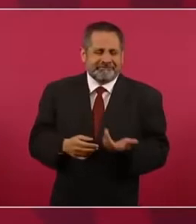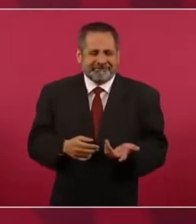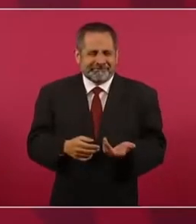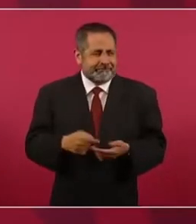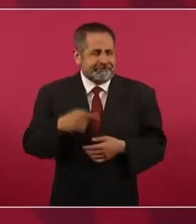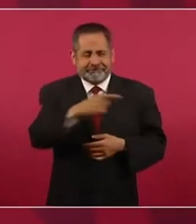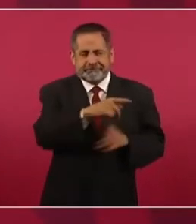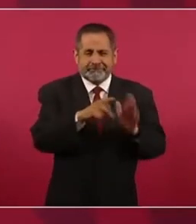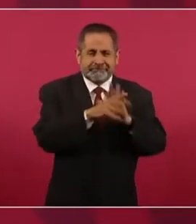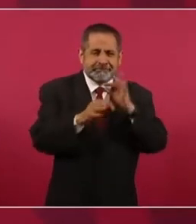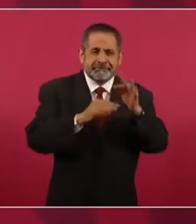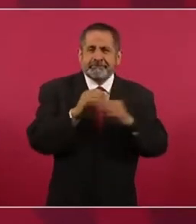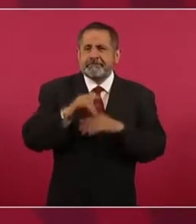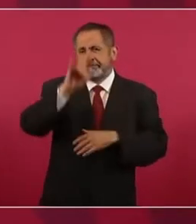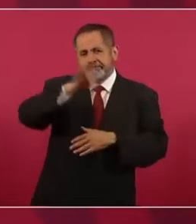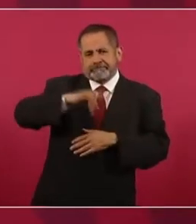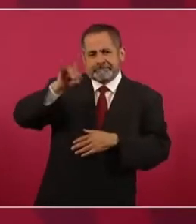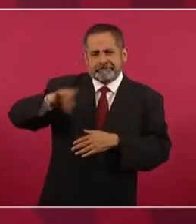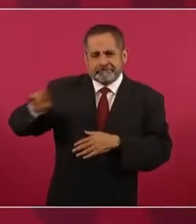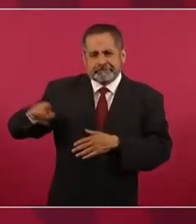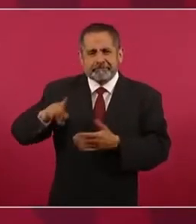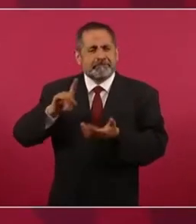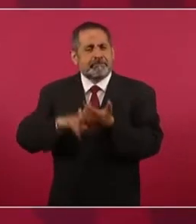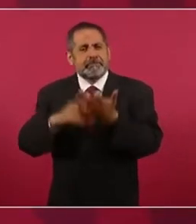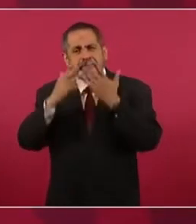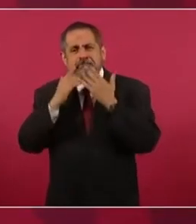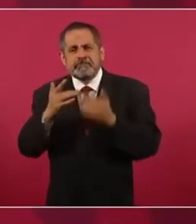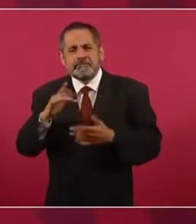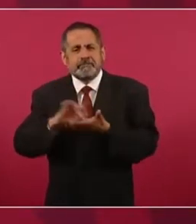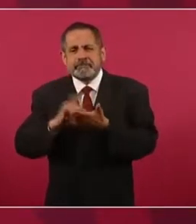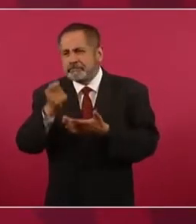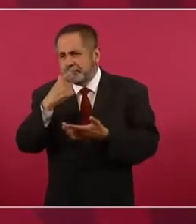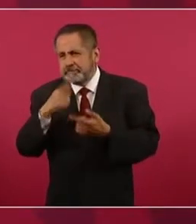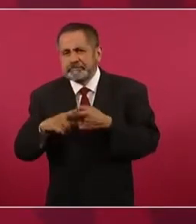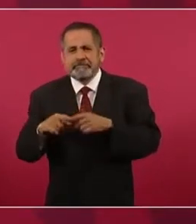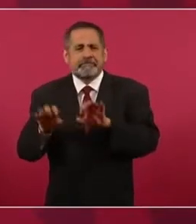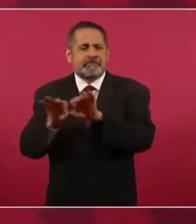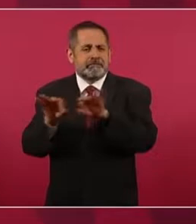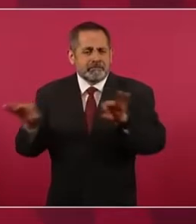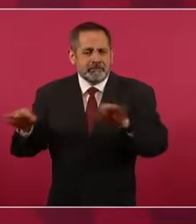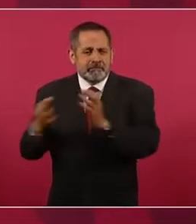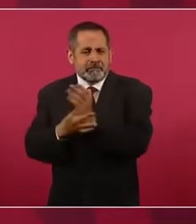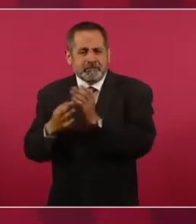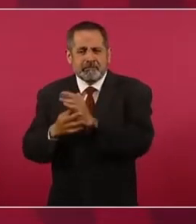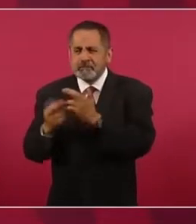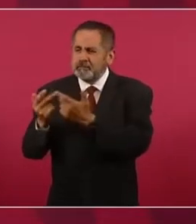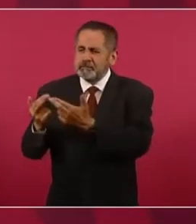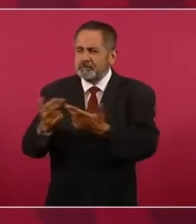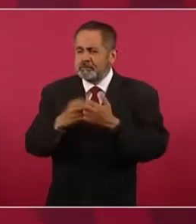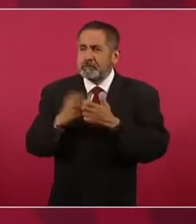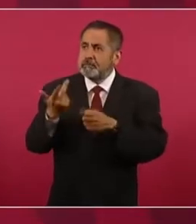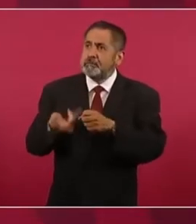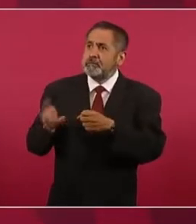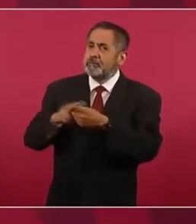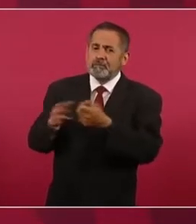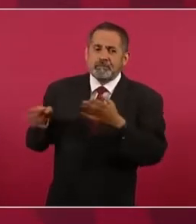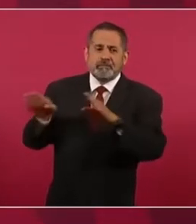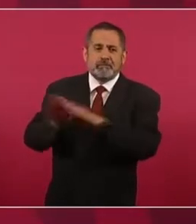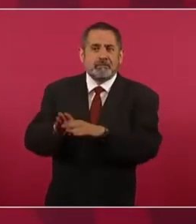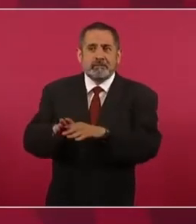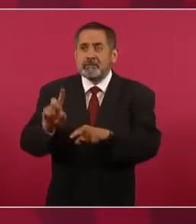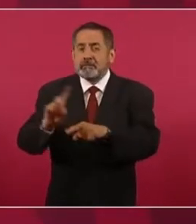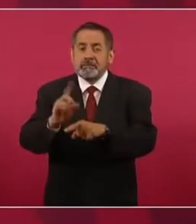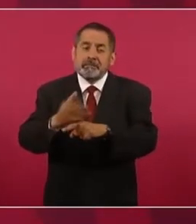sin medicinas, que no son actuales. Tuberías muy deterioradas y un hospital cerrado hace